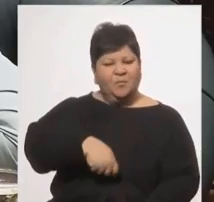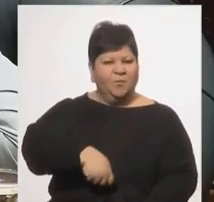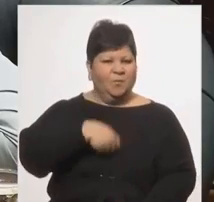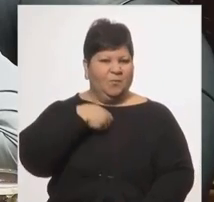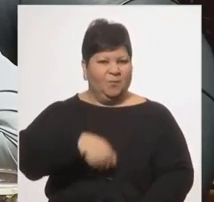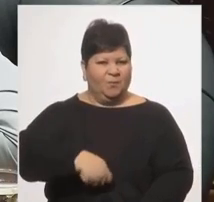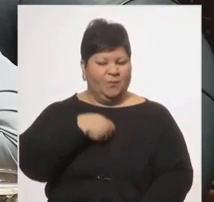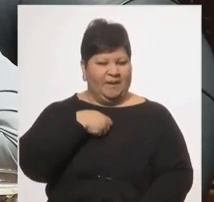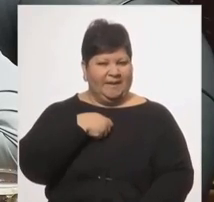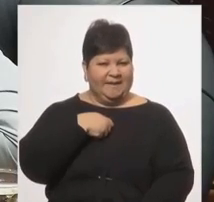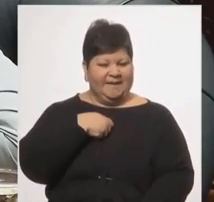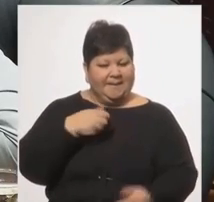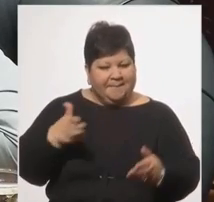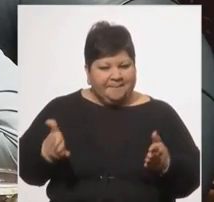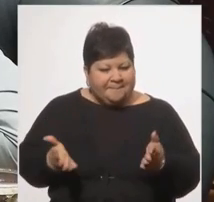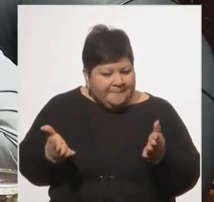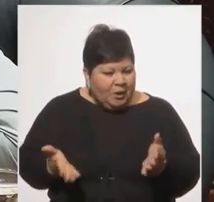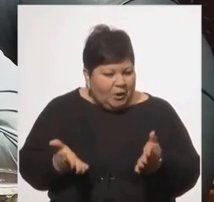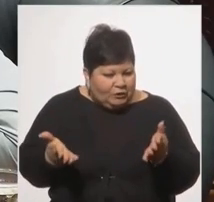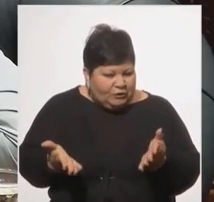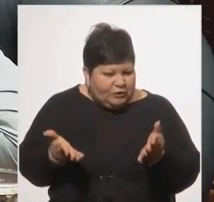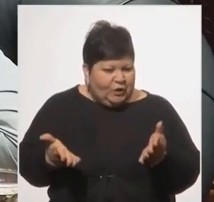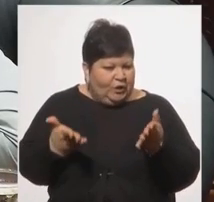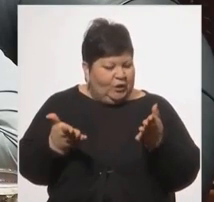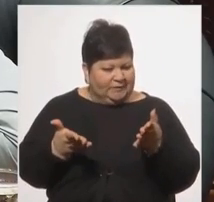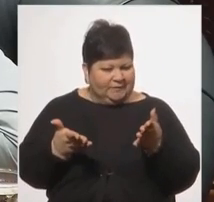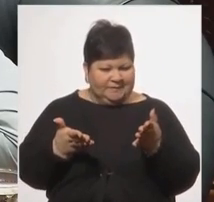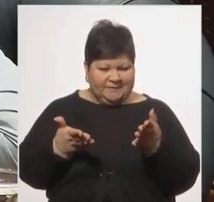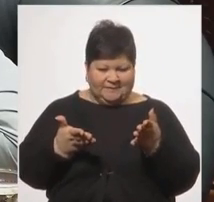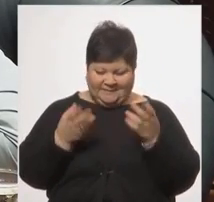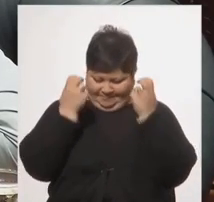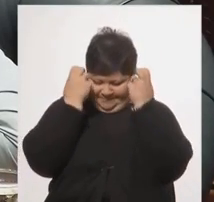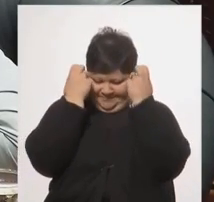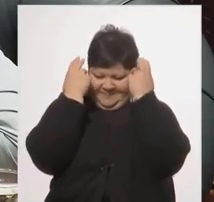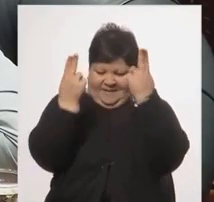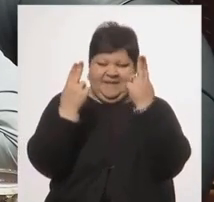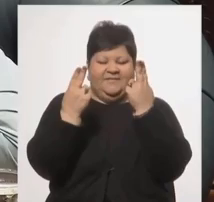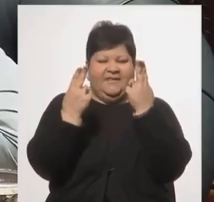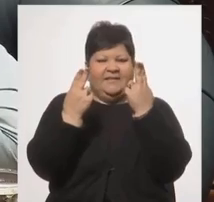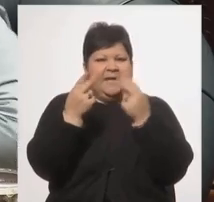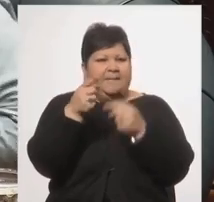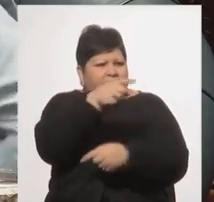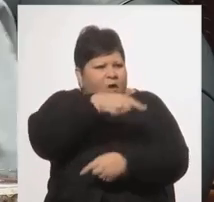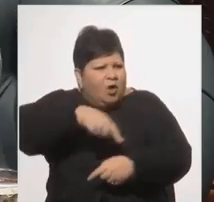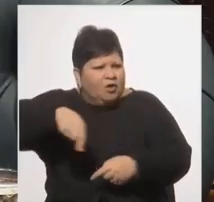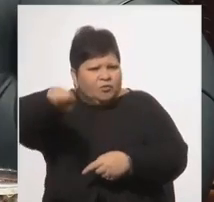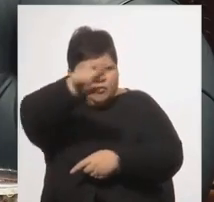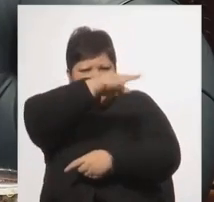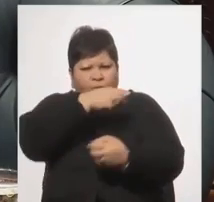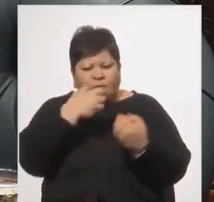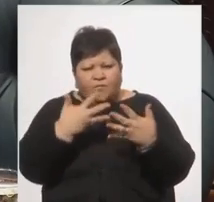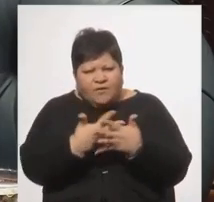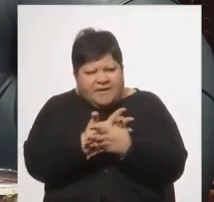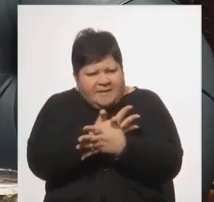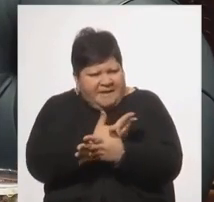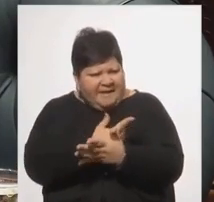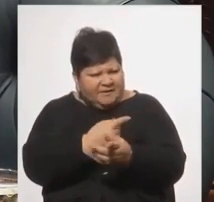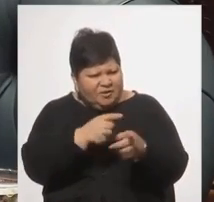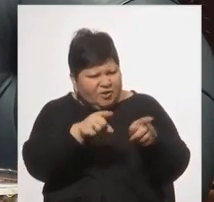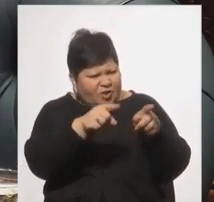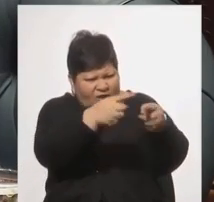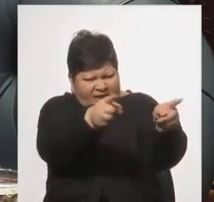motor, que es el motor de la rebeldía por el dolor, sentir el dolor del otro como propio.